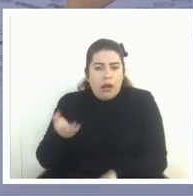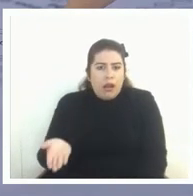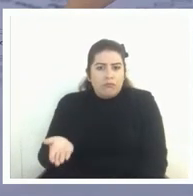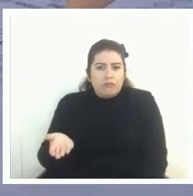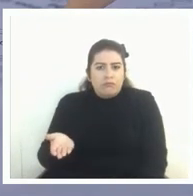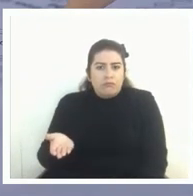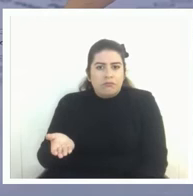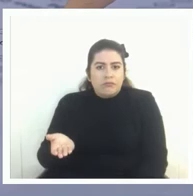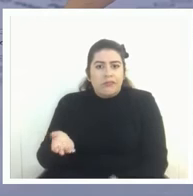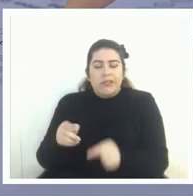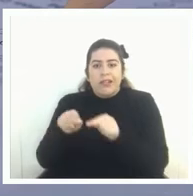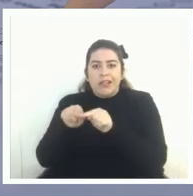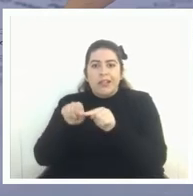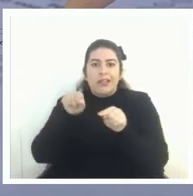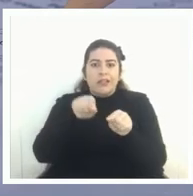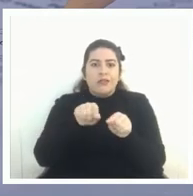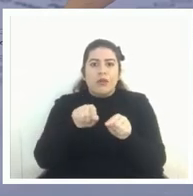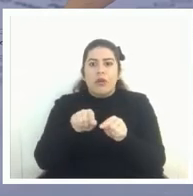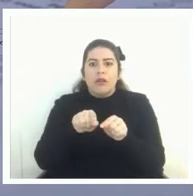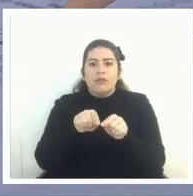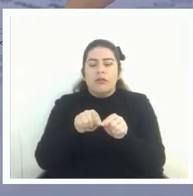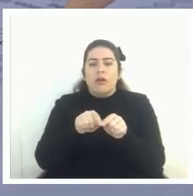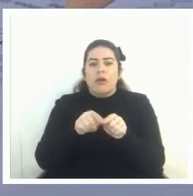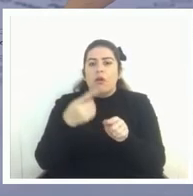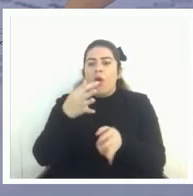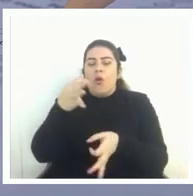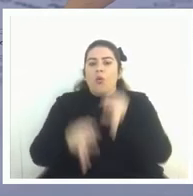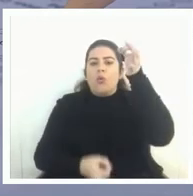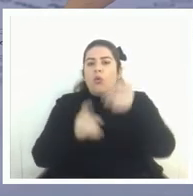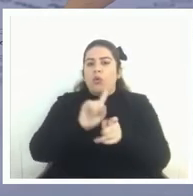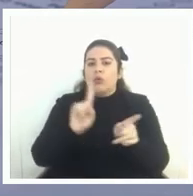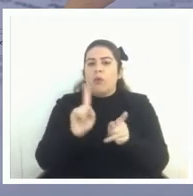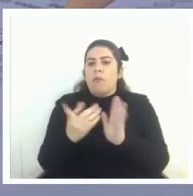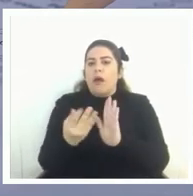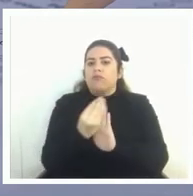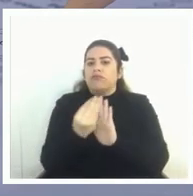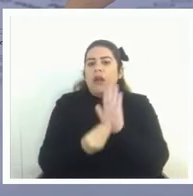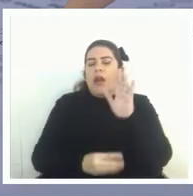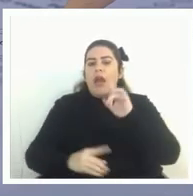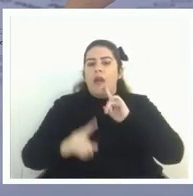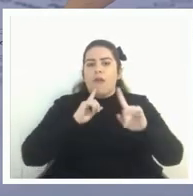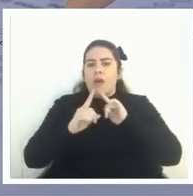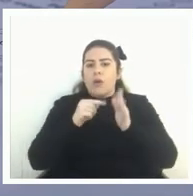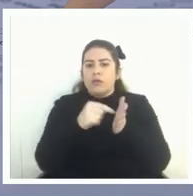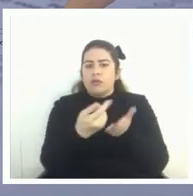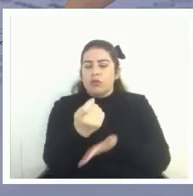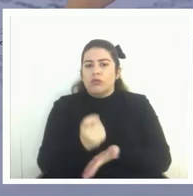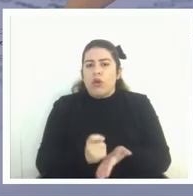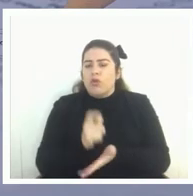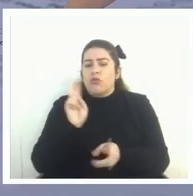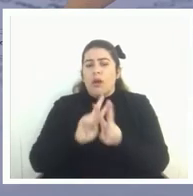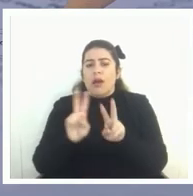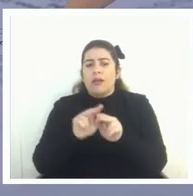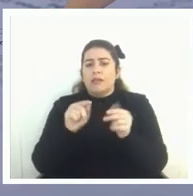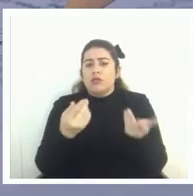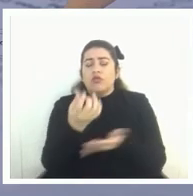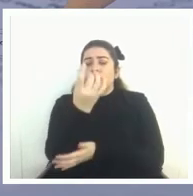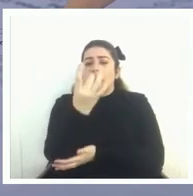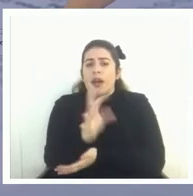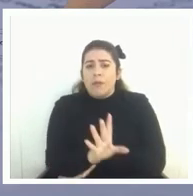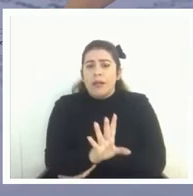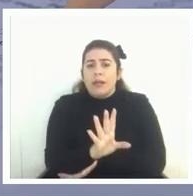eso claro es una injusticia muy grande dentro de los estándares de evaluación lo primero que se dice no hagas eso pero no es solo por una